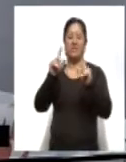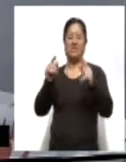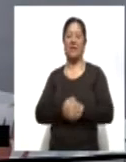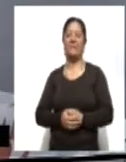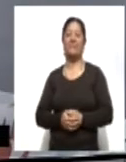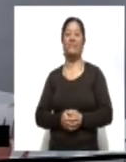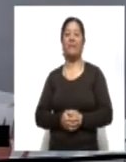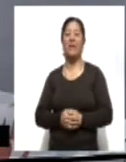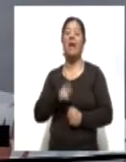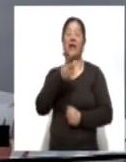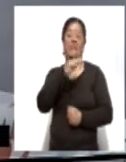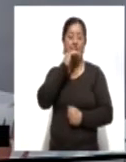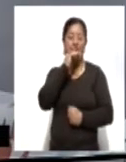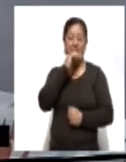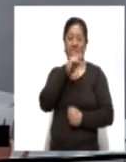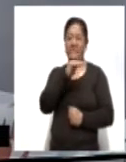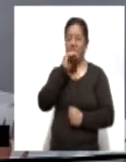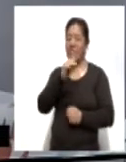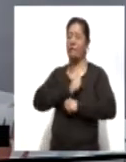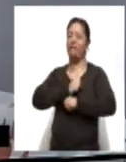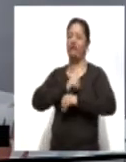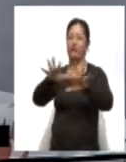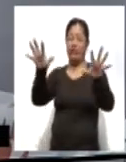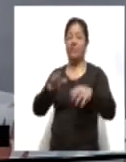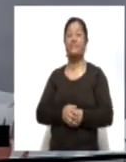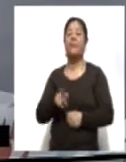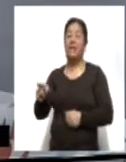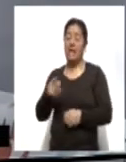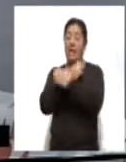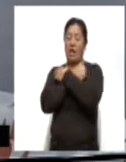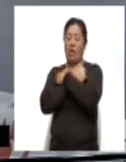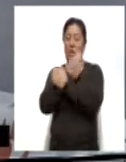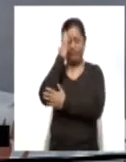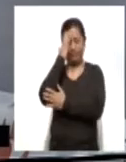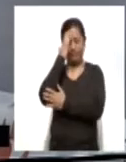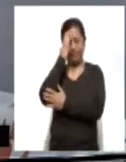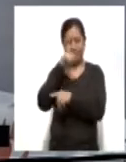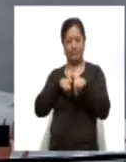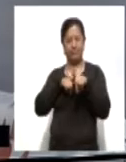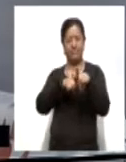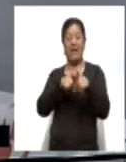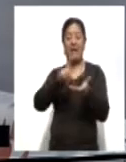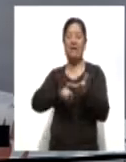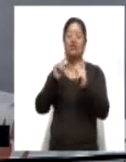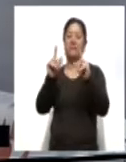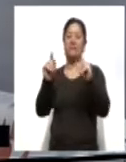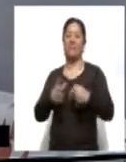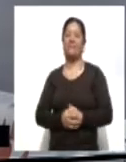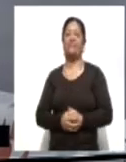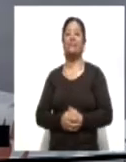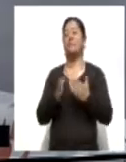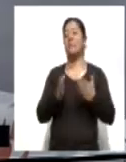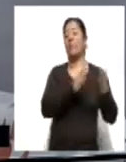Mena al respecto de este tema. Sin duda, la educación sigue siendo una prioridad en el estado de Tlaxcala. Vamos a cambiar de tema y es que el